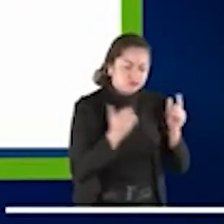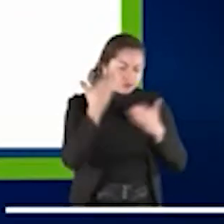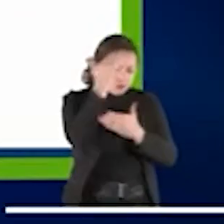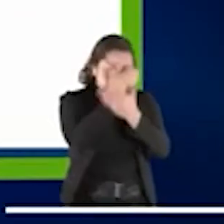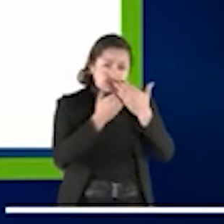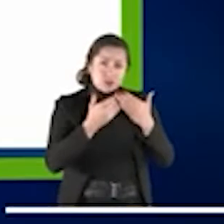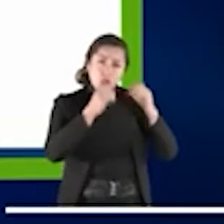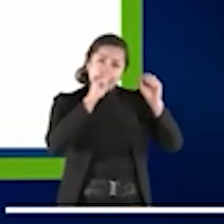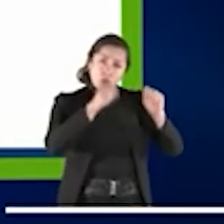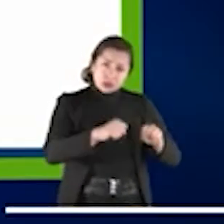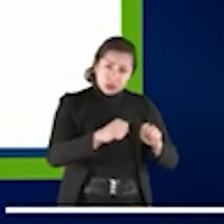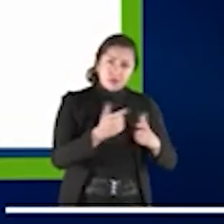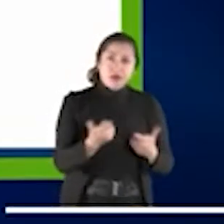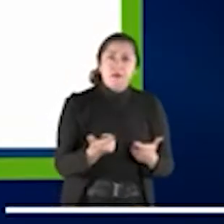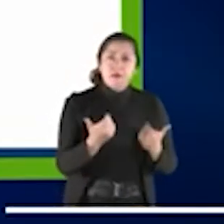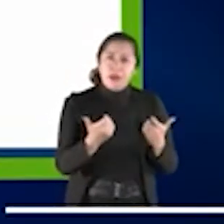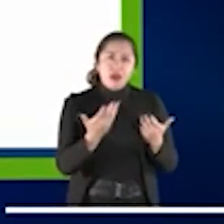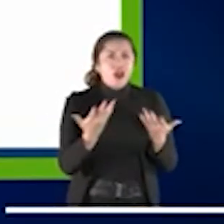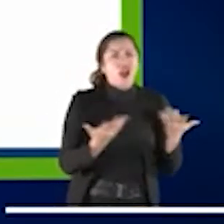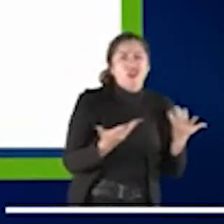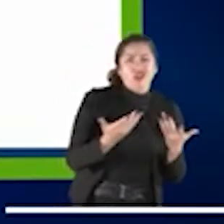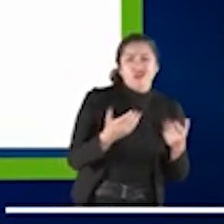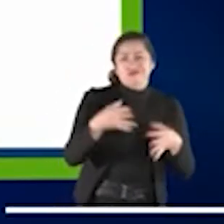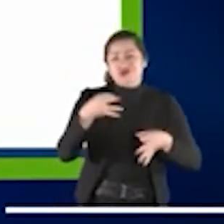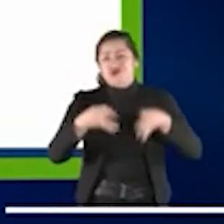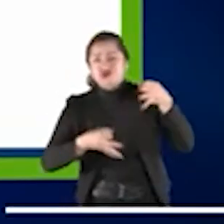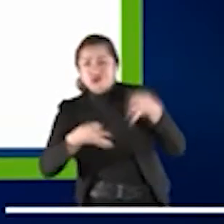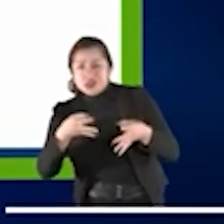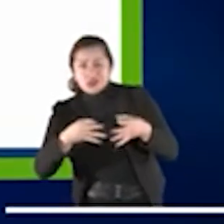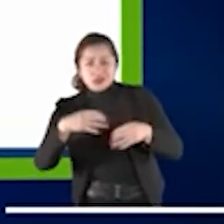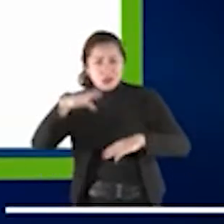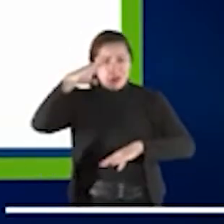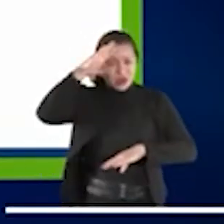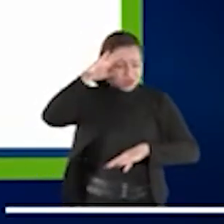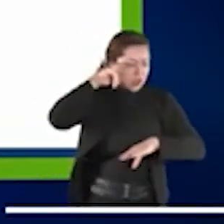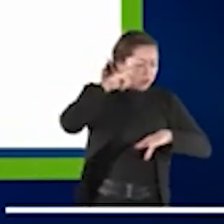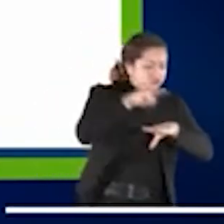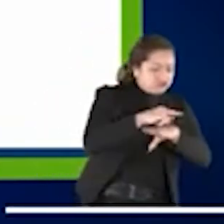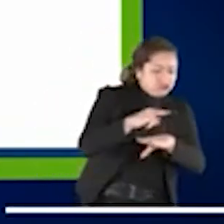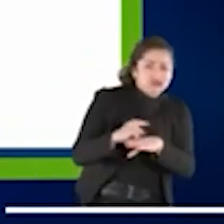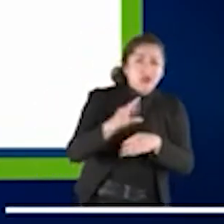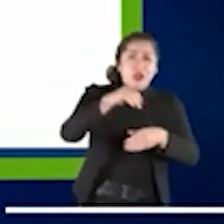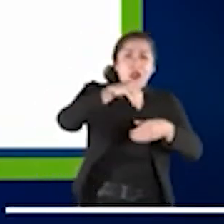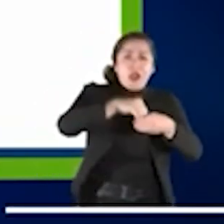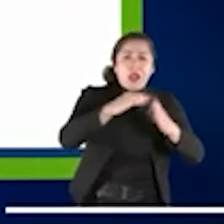en policía, en tribunales, que sea también en centros.